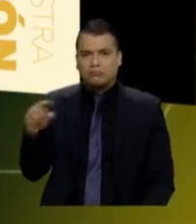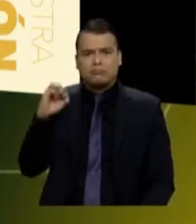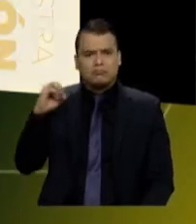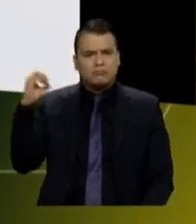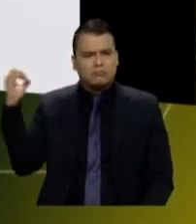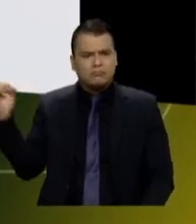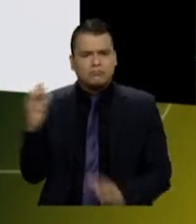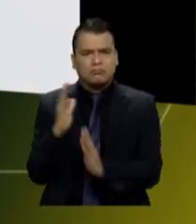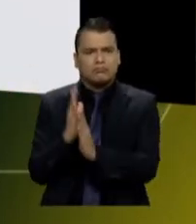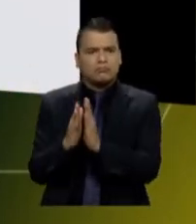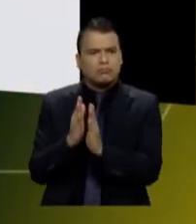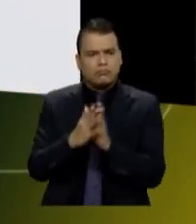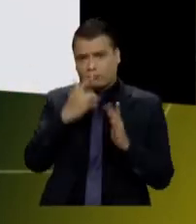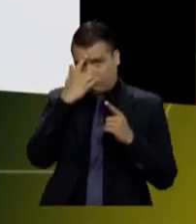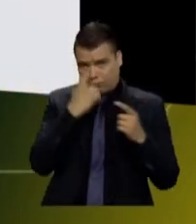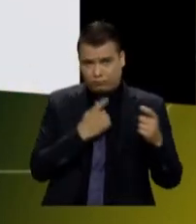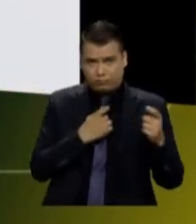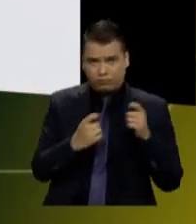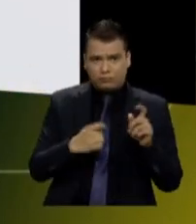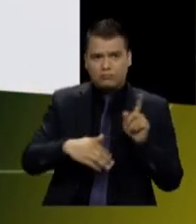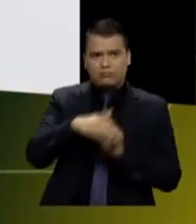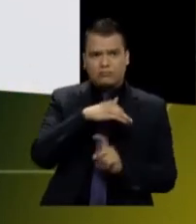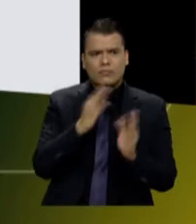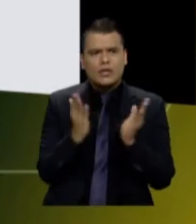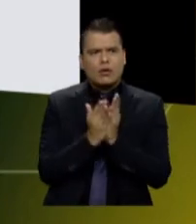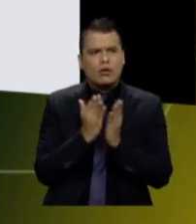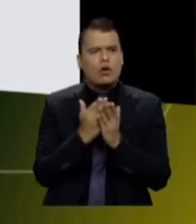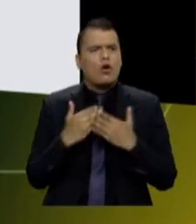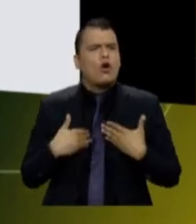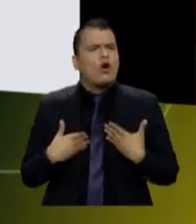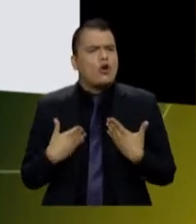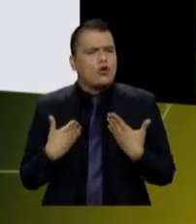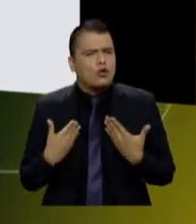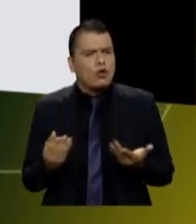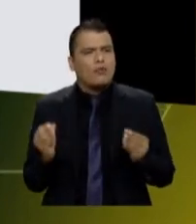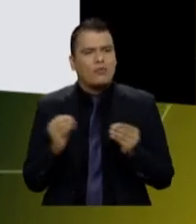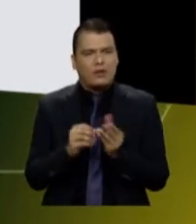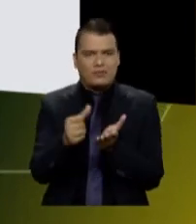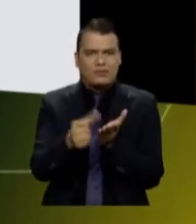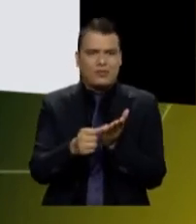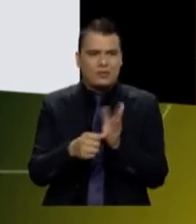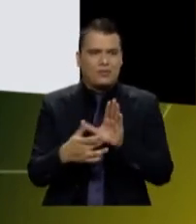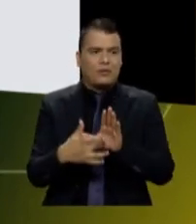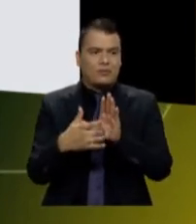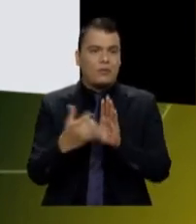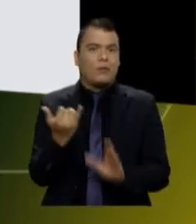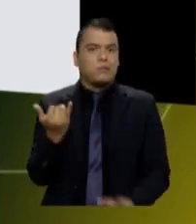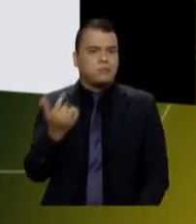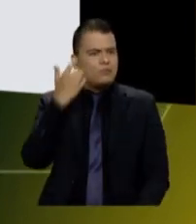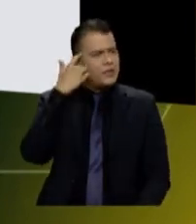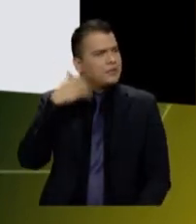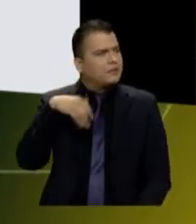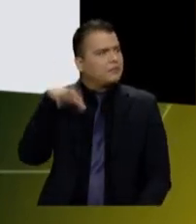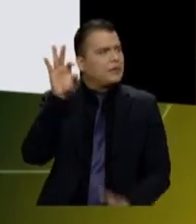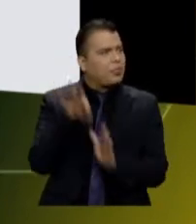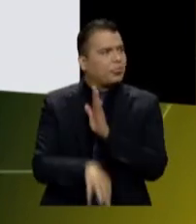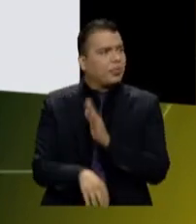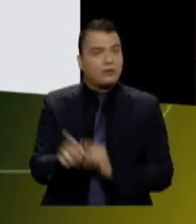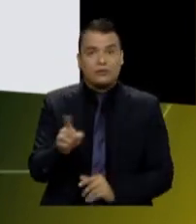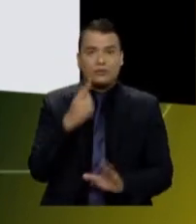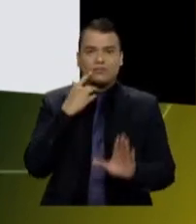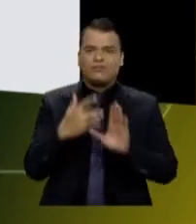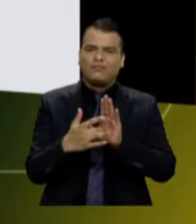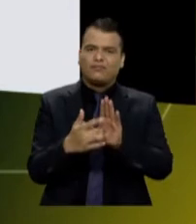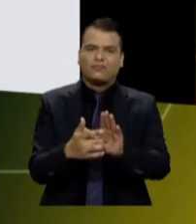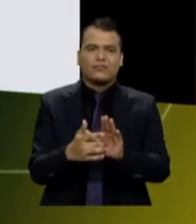hablando de cómo se hacen las estrategias de educación ambiental. Pero también vamos a tener a Roque y Rupito. Claro, nosotros no podíamos soltarlo por allá y acá no.